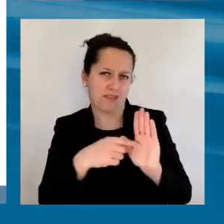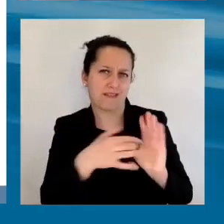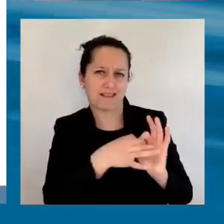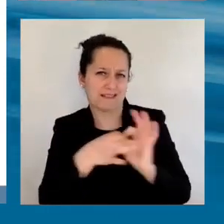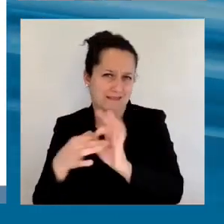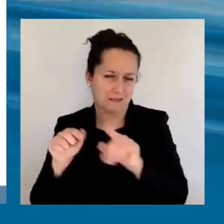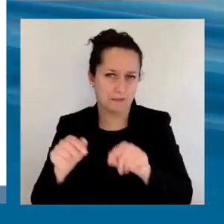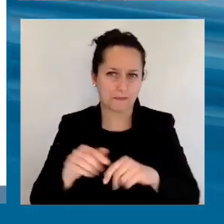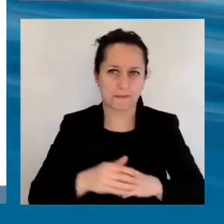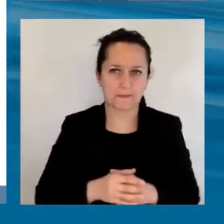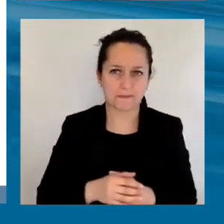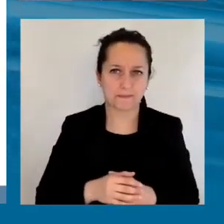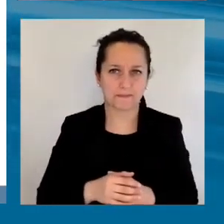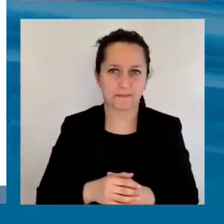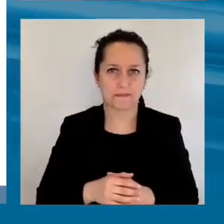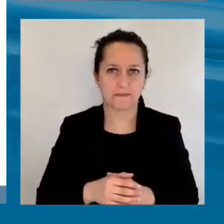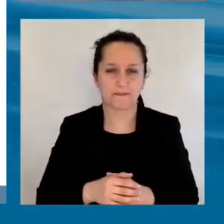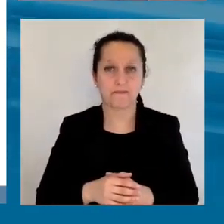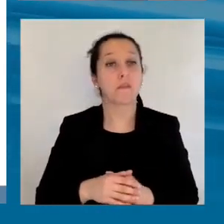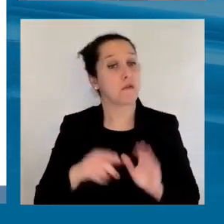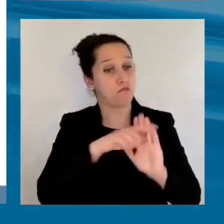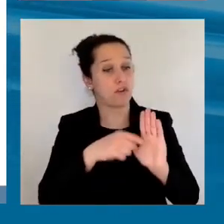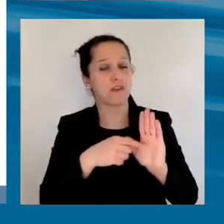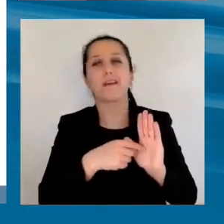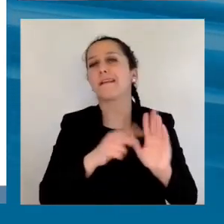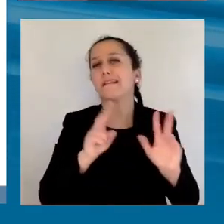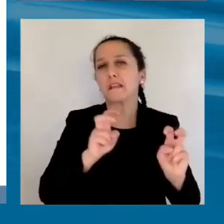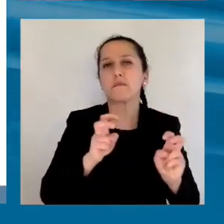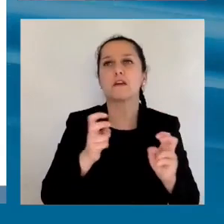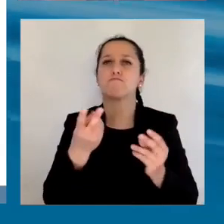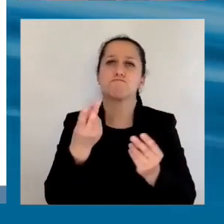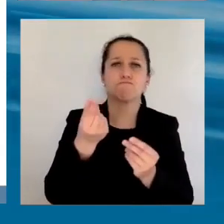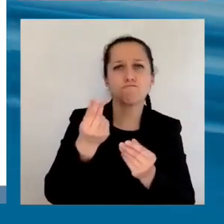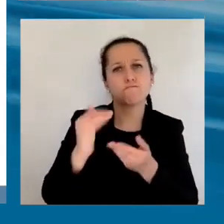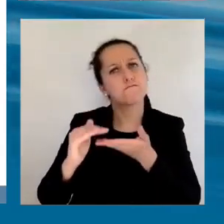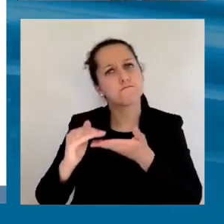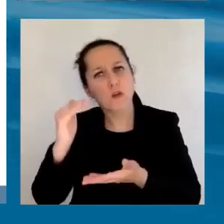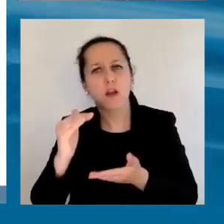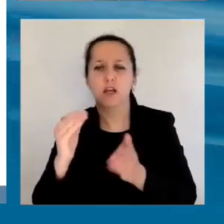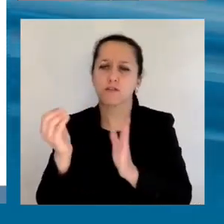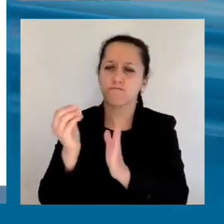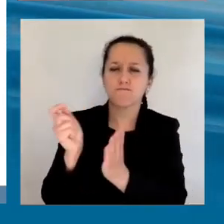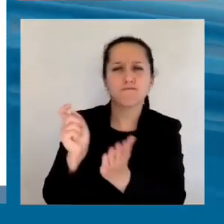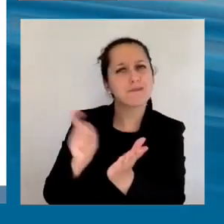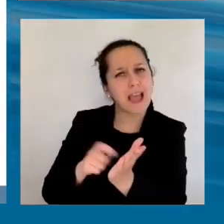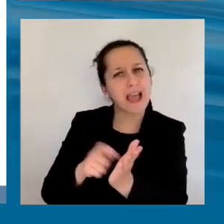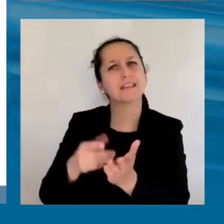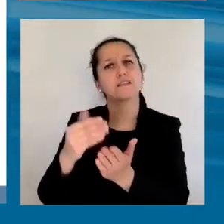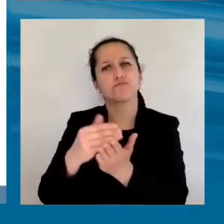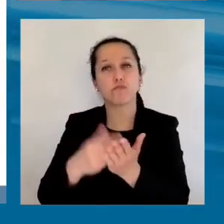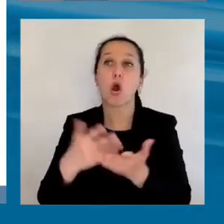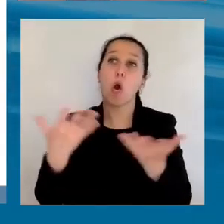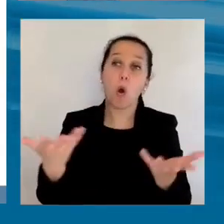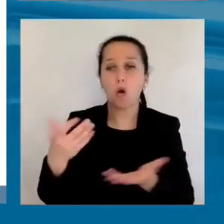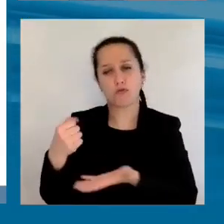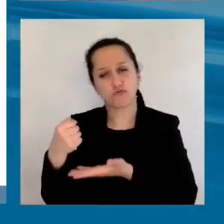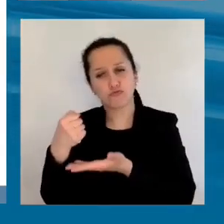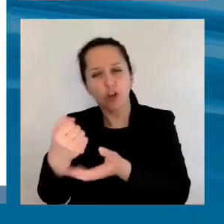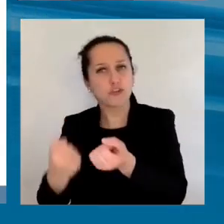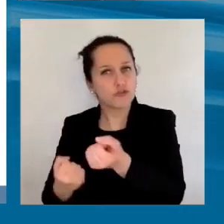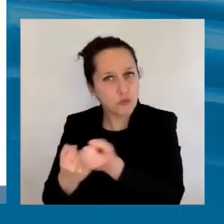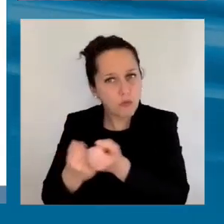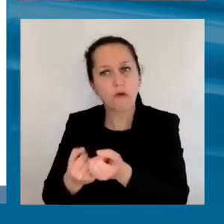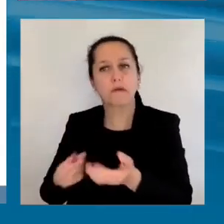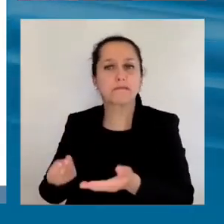casos usan aranceles y hay una elevación del proteccionalismo y también de subsidios a manos llenas o,